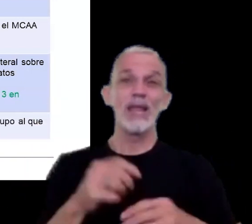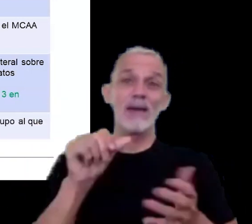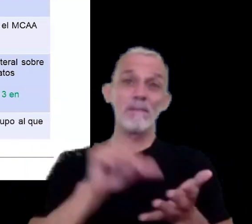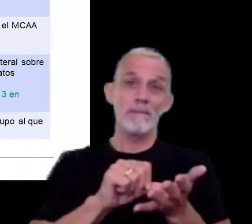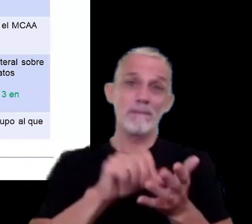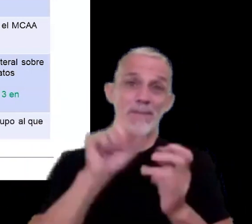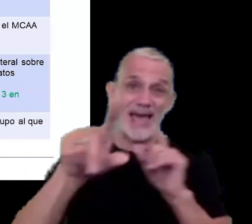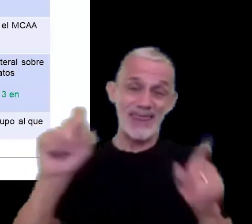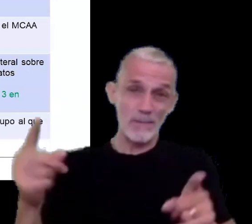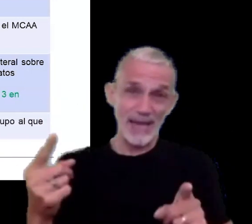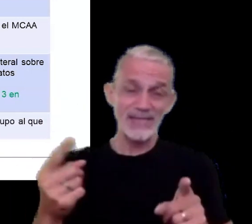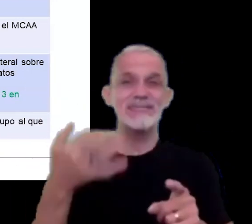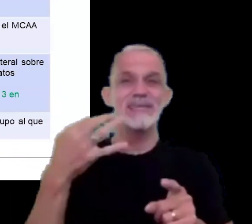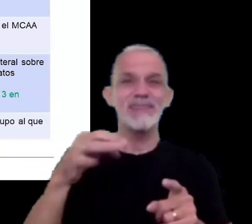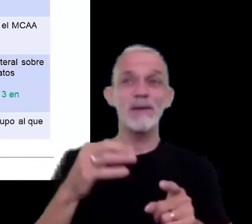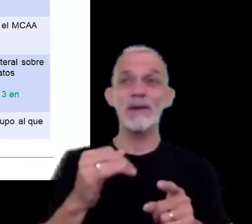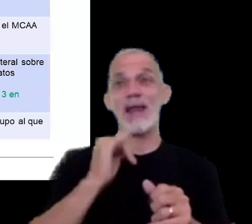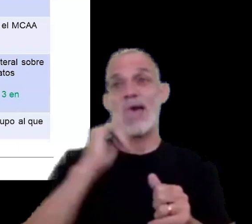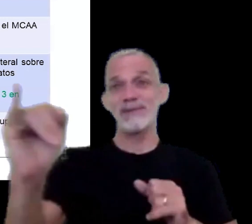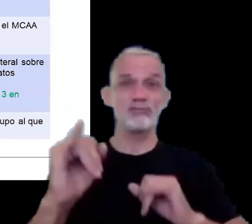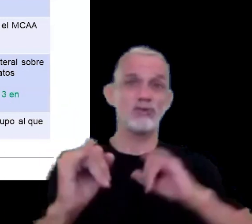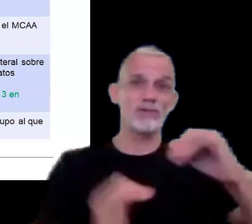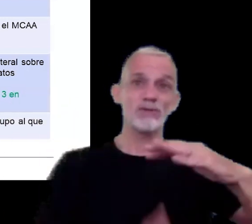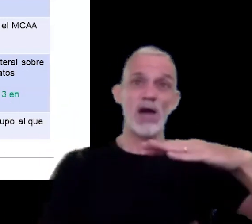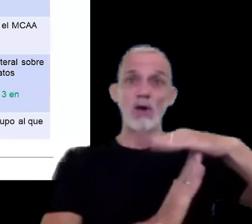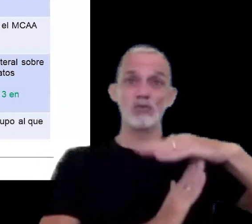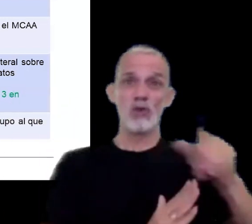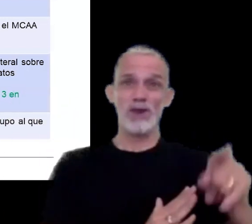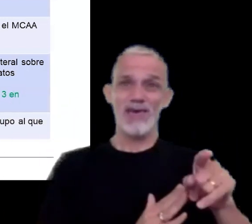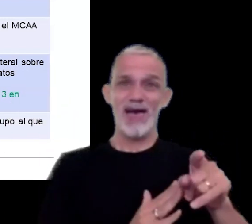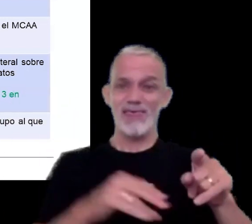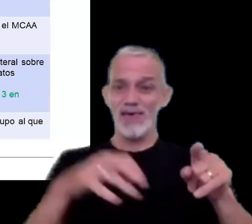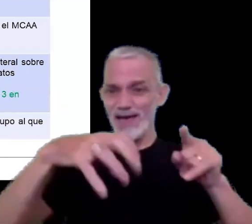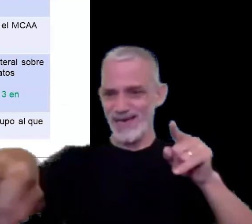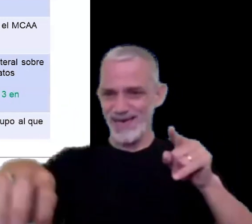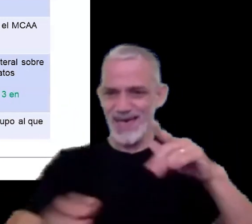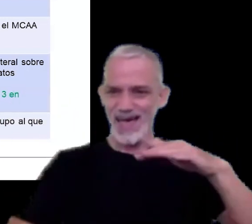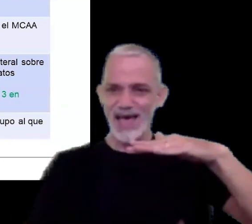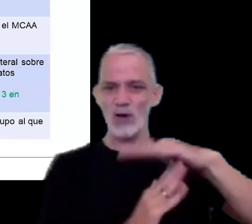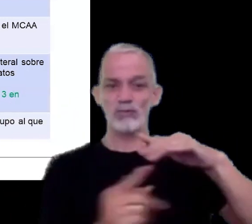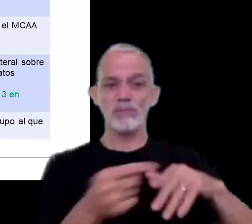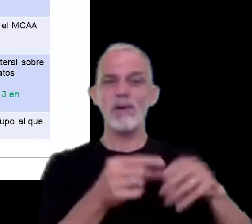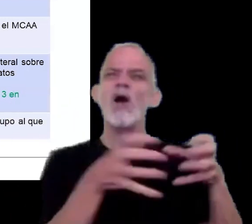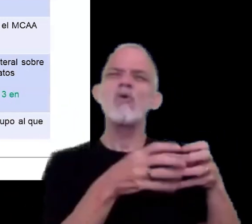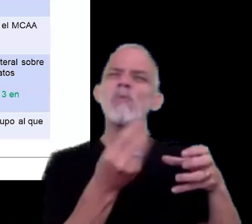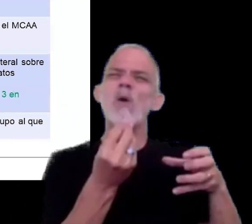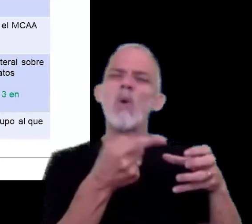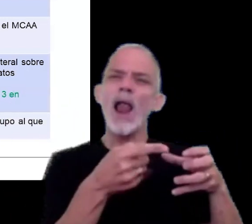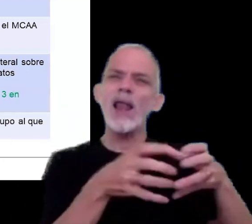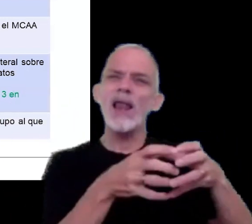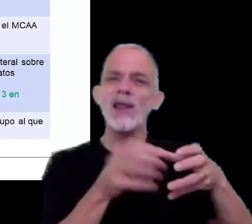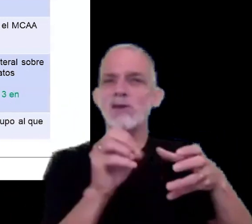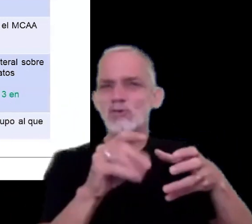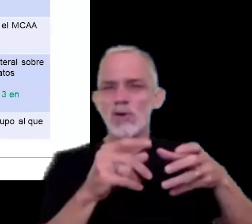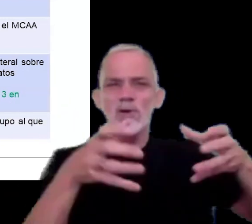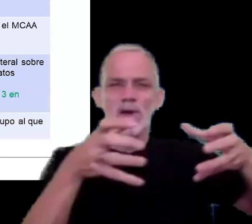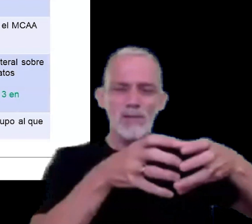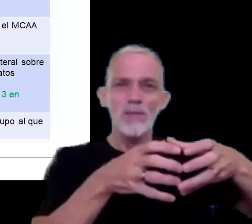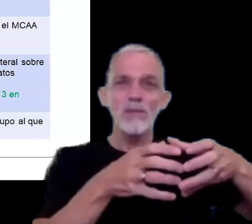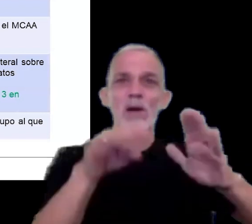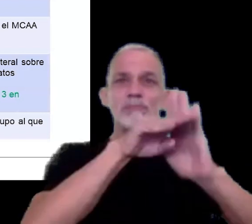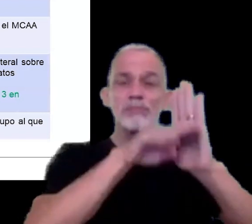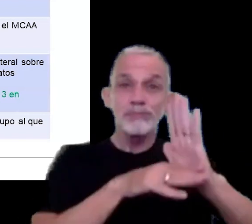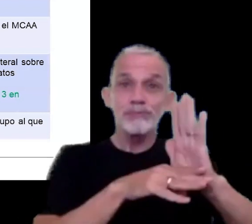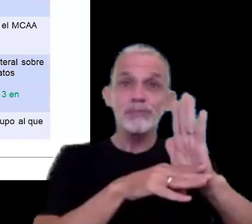país tienen que reportarle a la autoridad respectiva el grupo al que pertenecen y las obligaciones